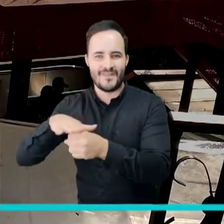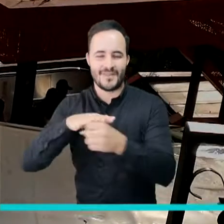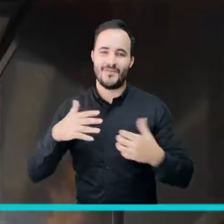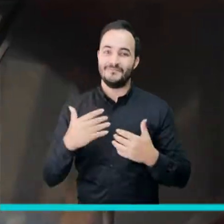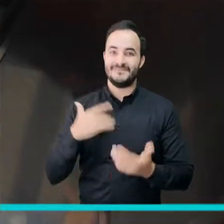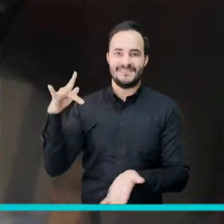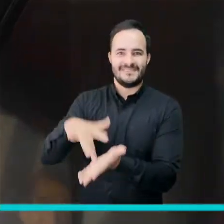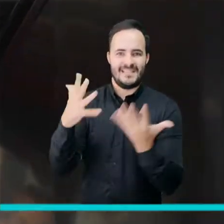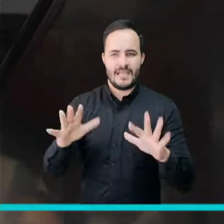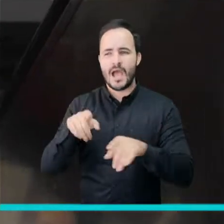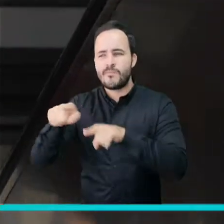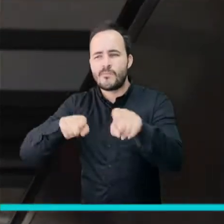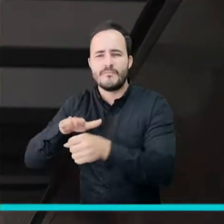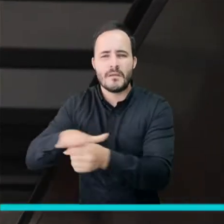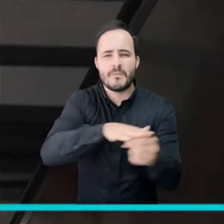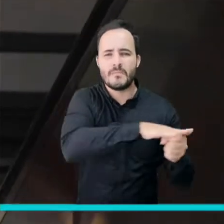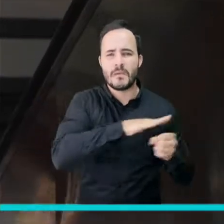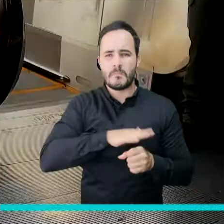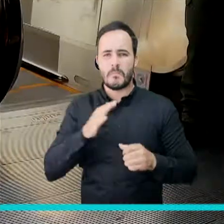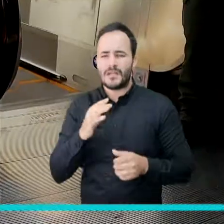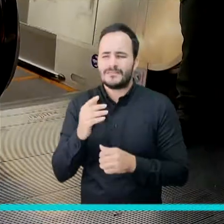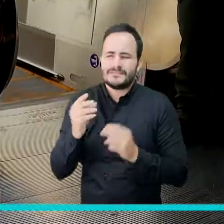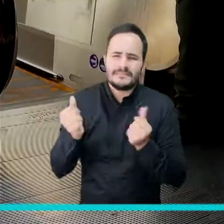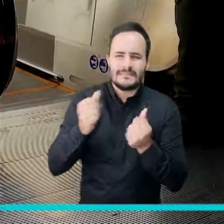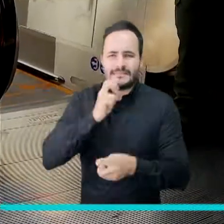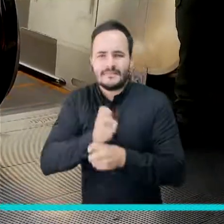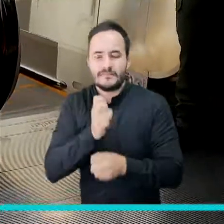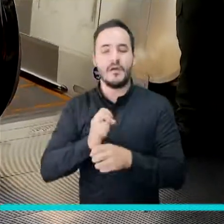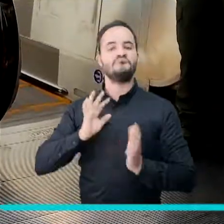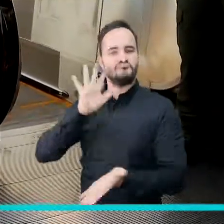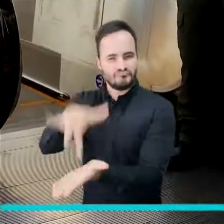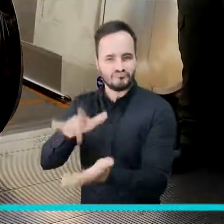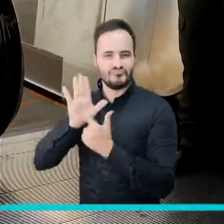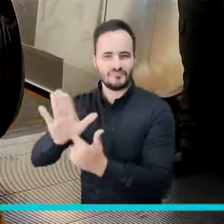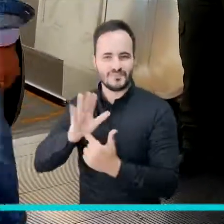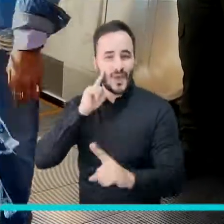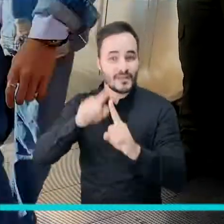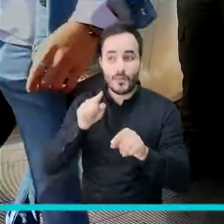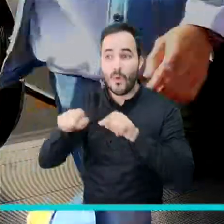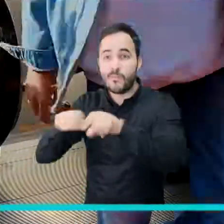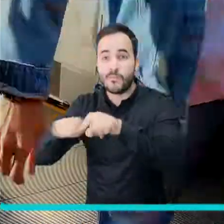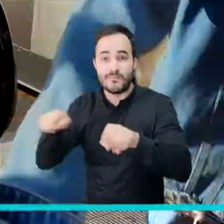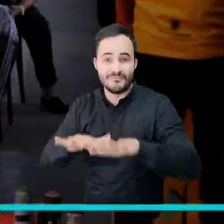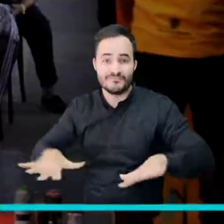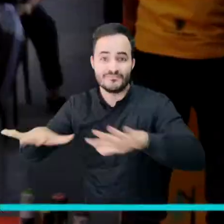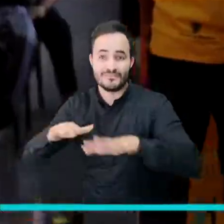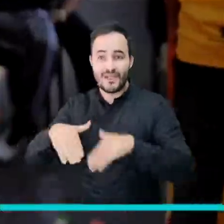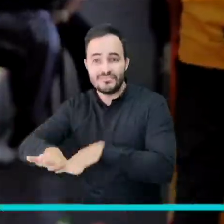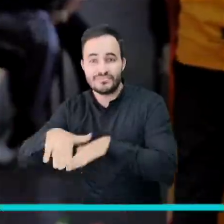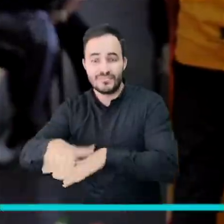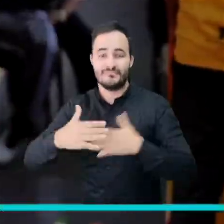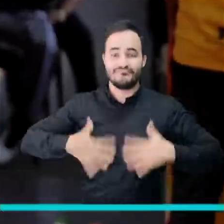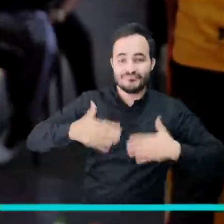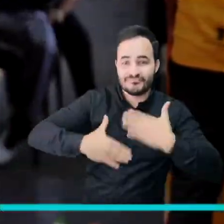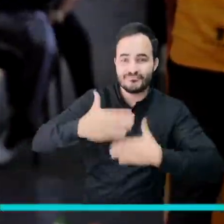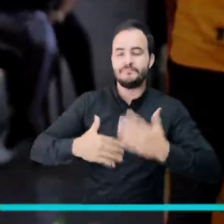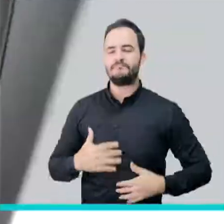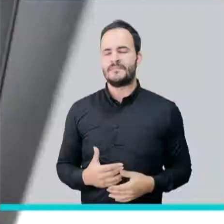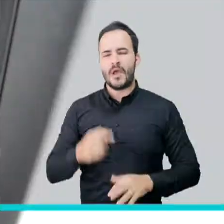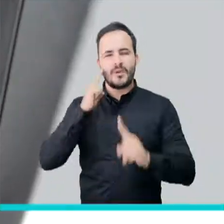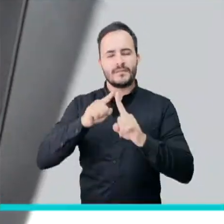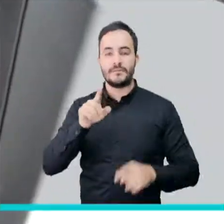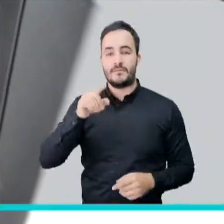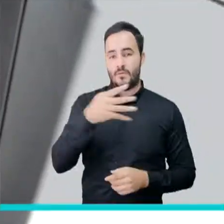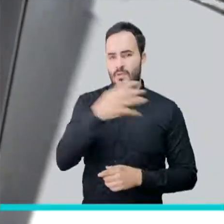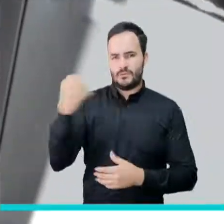con formación y pasarelas a los territorios más vulnerables de Medellín, con el objetivo de fortalecer las pequeñas unidades productivas textileras.